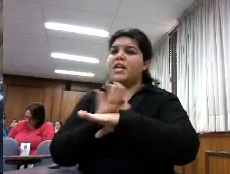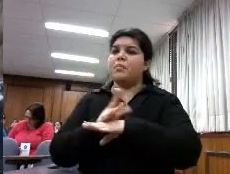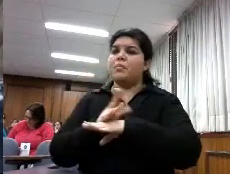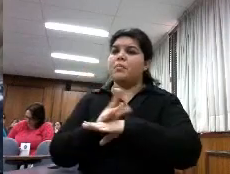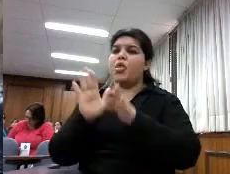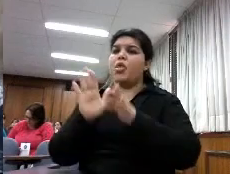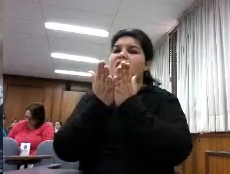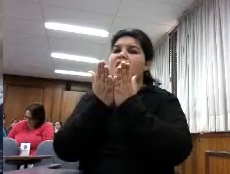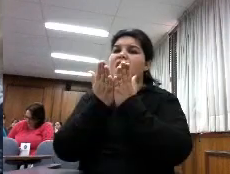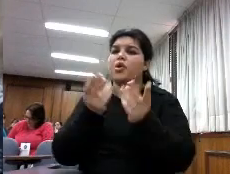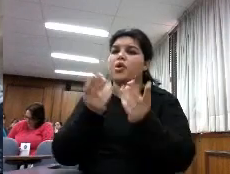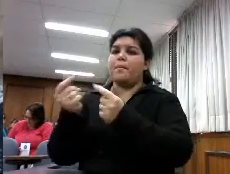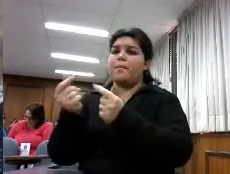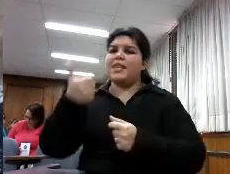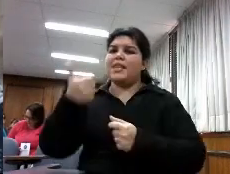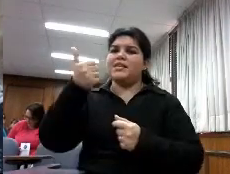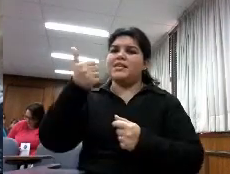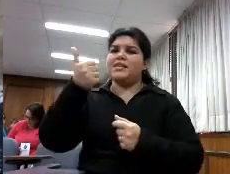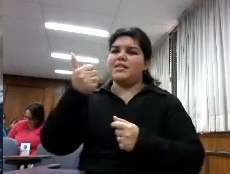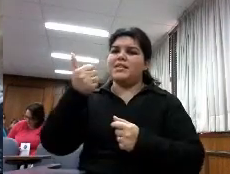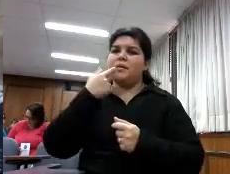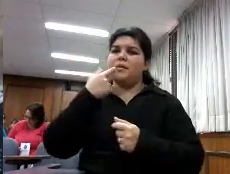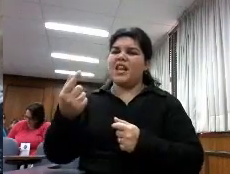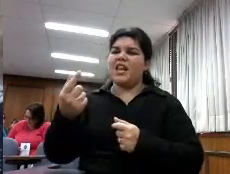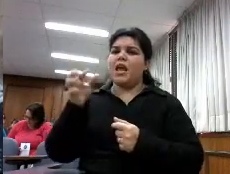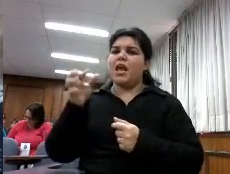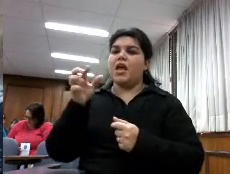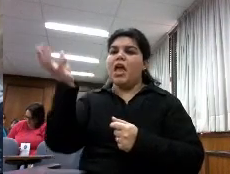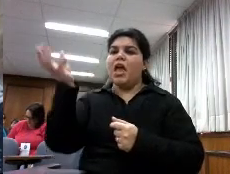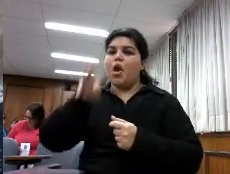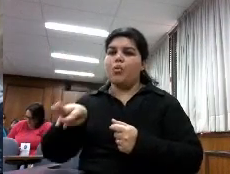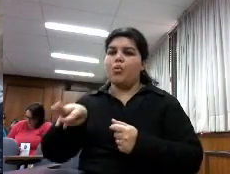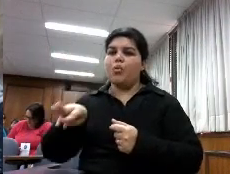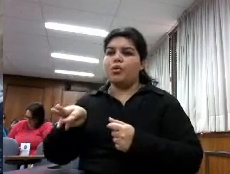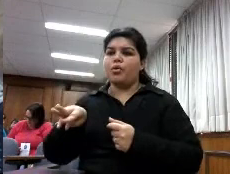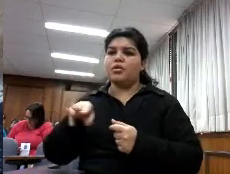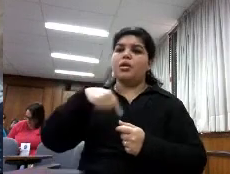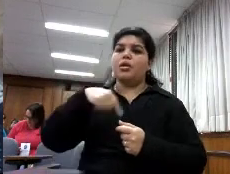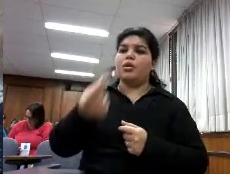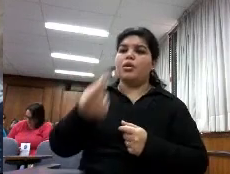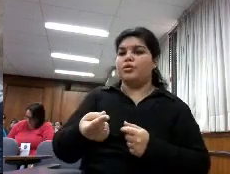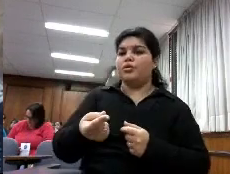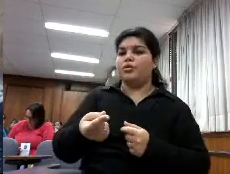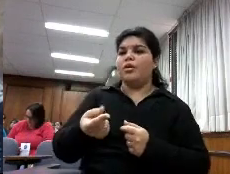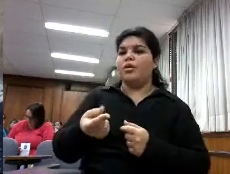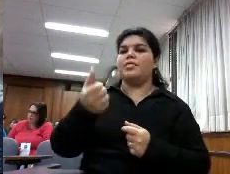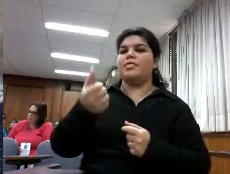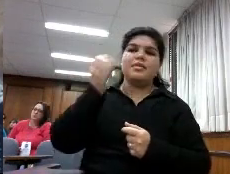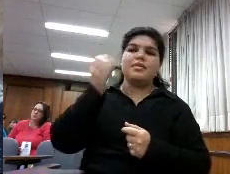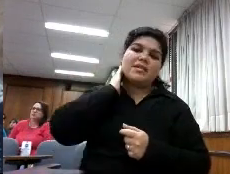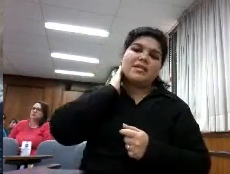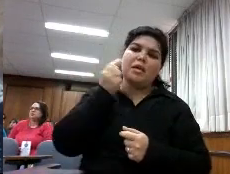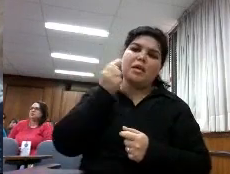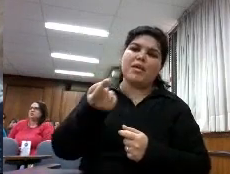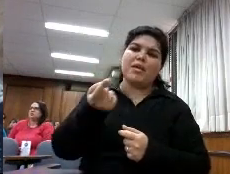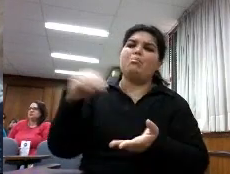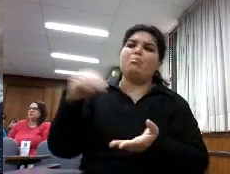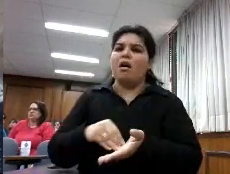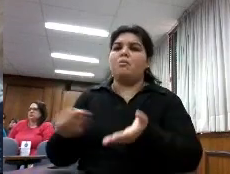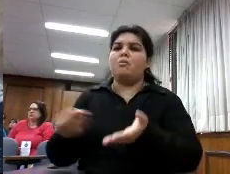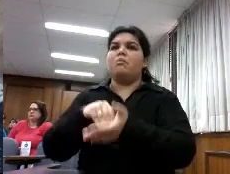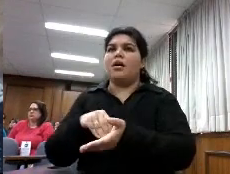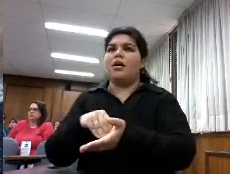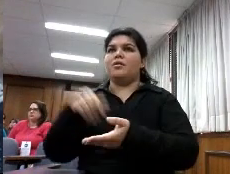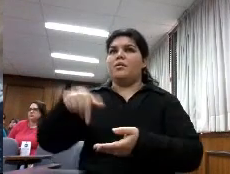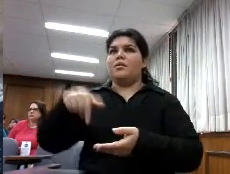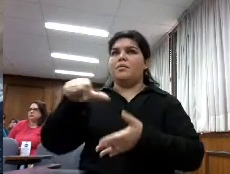16.000 euros en libros y otros 16.000 mantener el sistema es una barbaridad para países como los